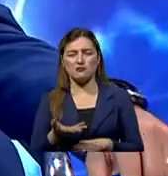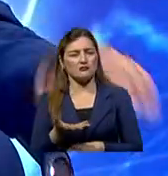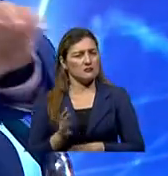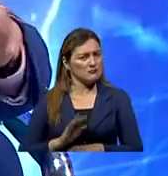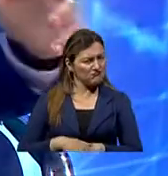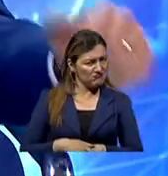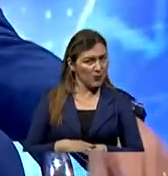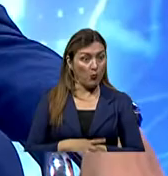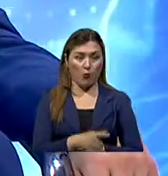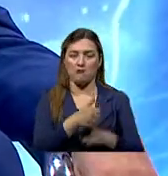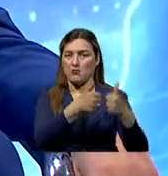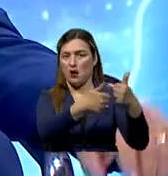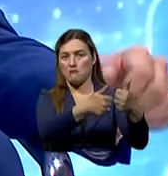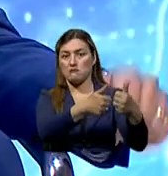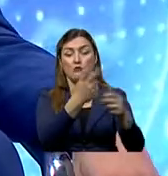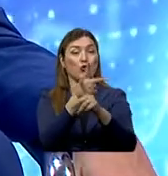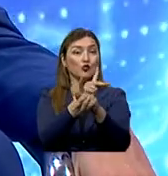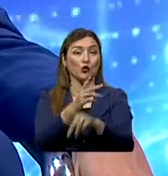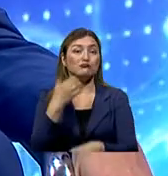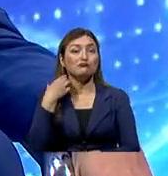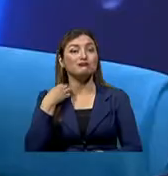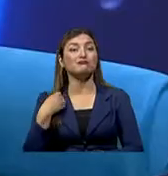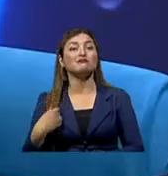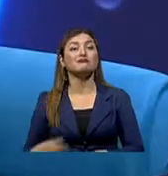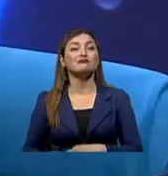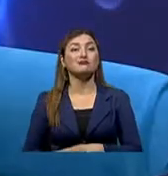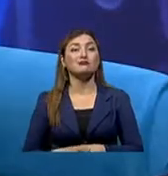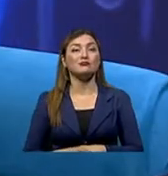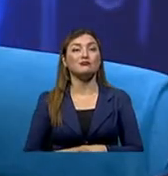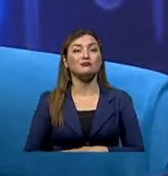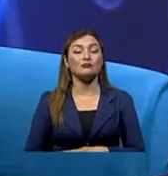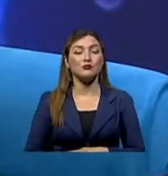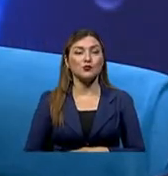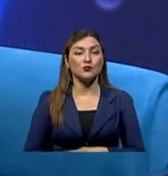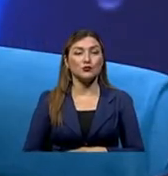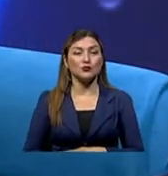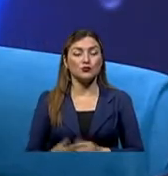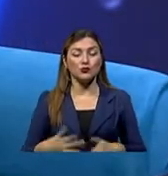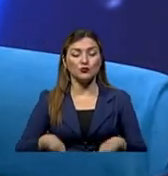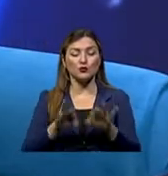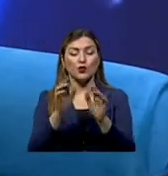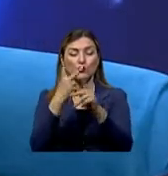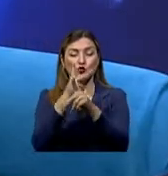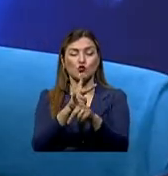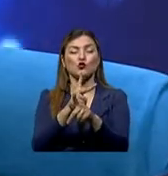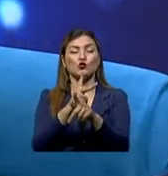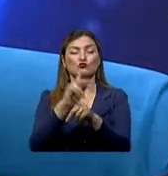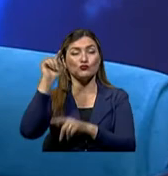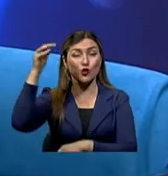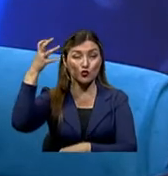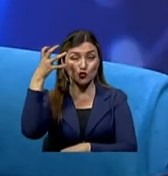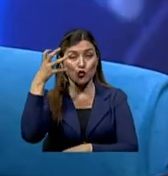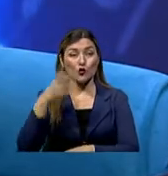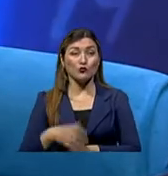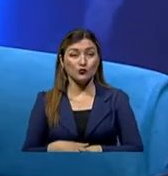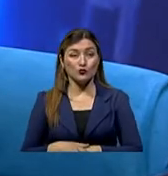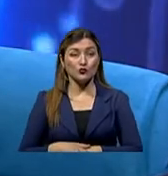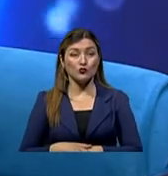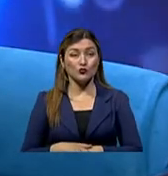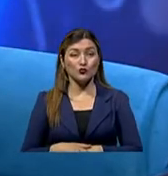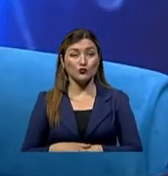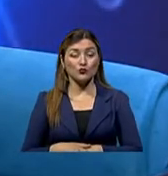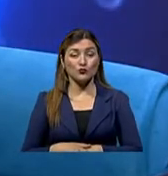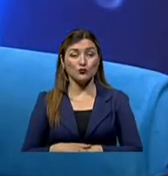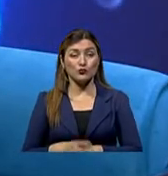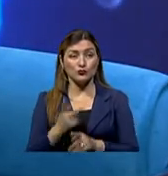estaba haciendo bien porque buscaba proteger las manos, ¿no? O sea, lo importante del protector solar que es, por más que tenga una alta protección que debe